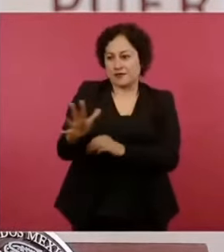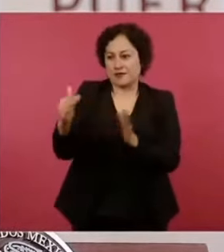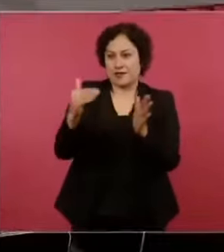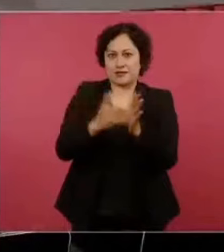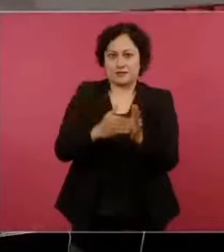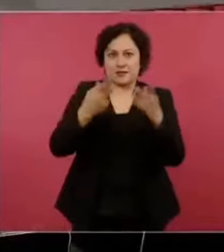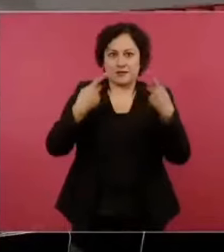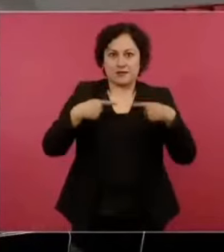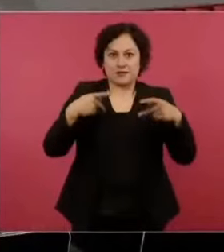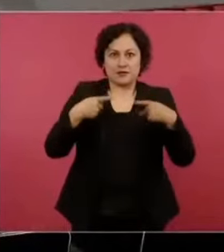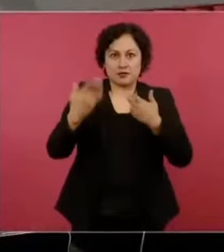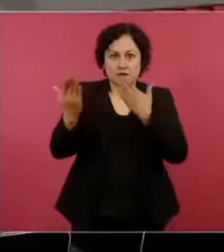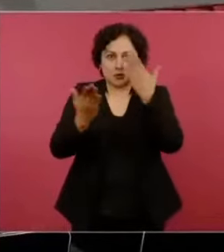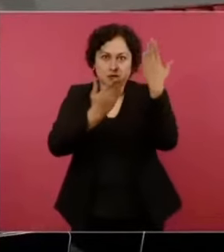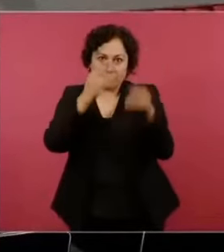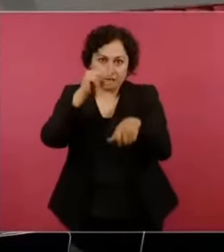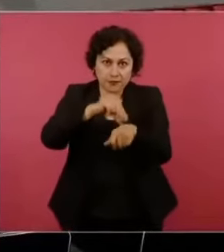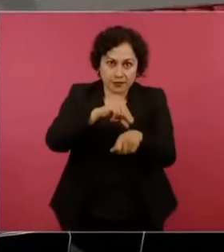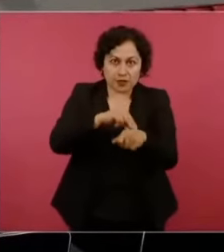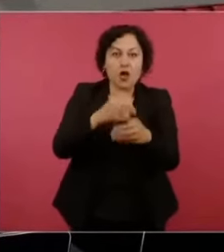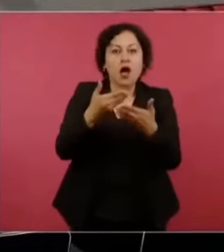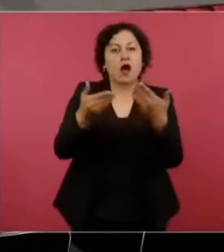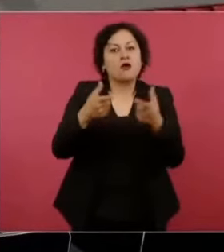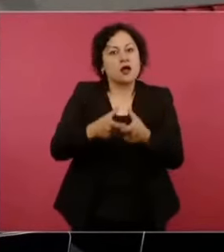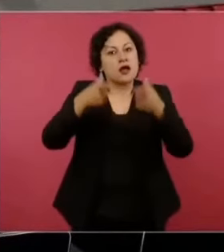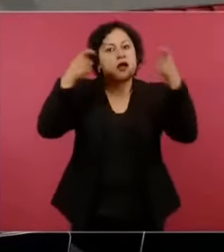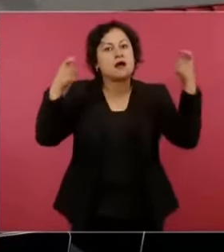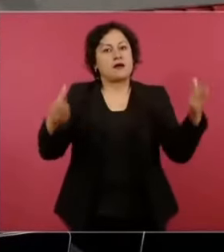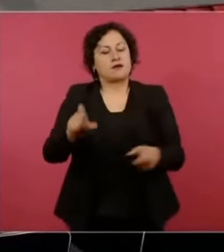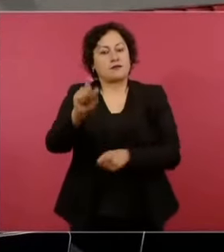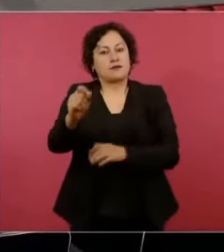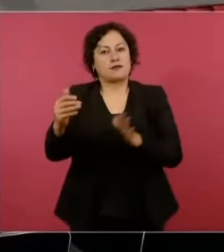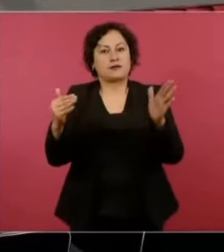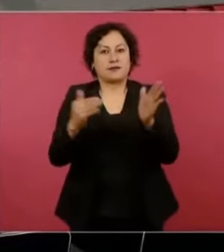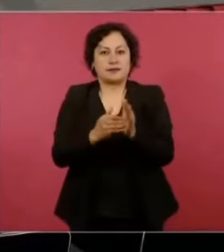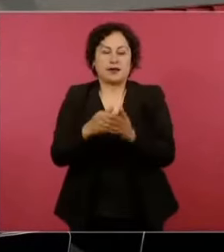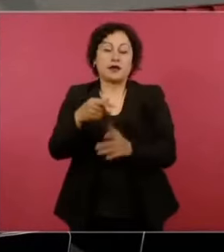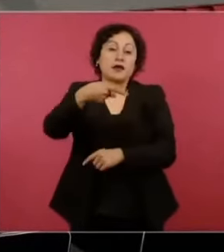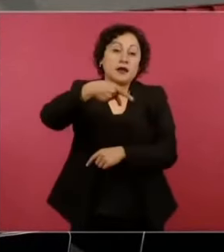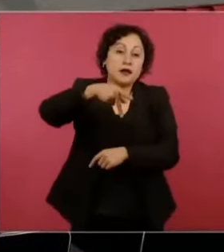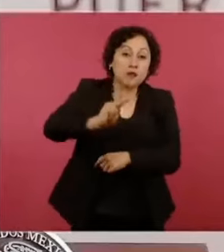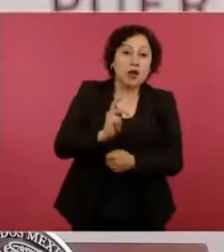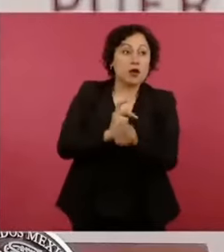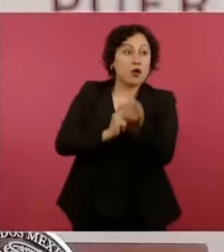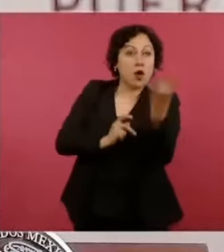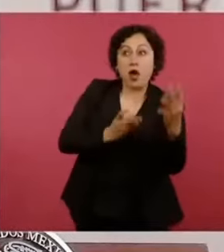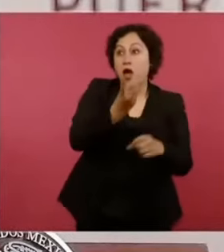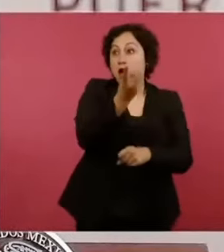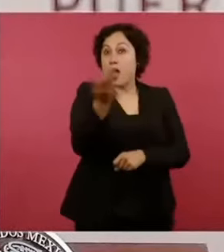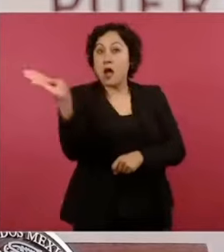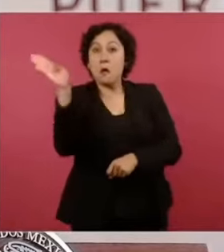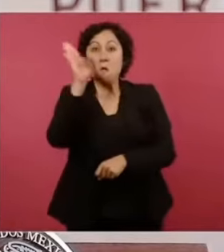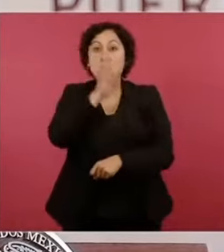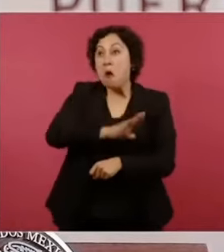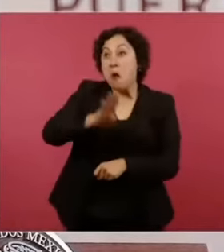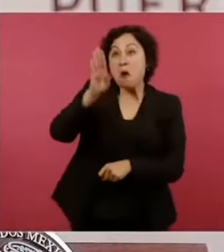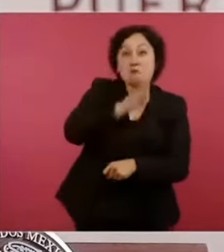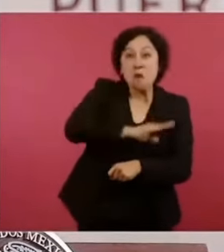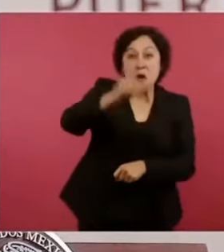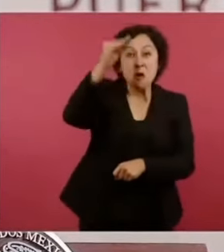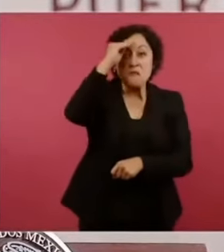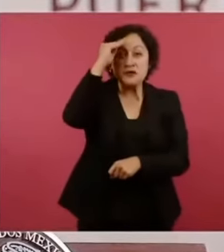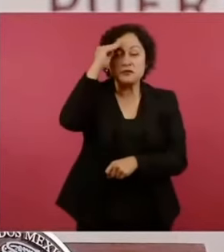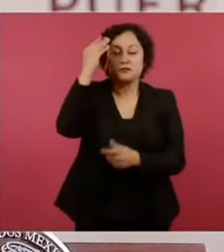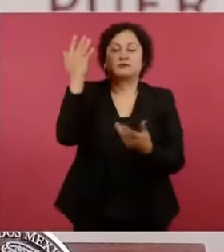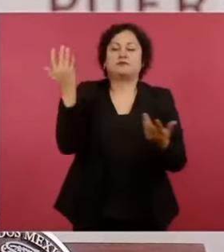residentes. Pero que no digan aquellas personas que critican sin saber que el sistema de salud,